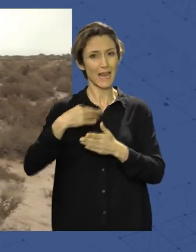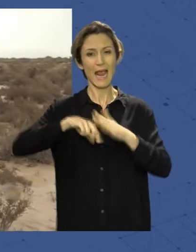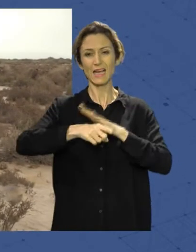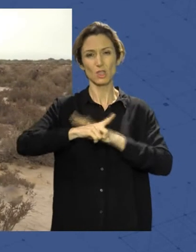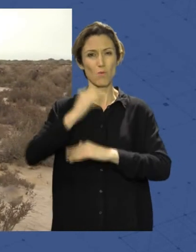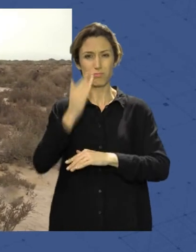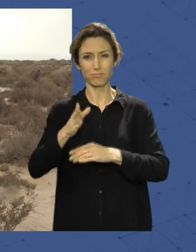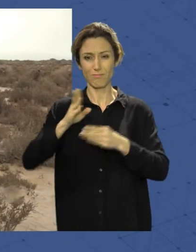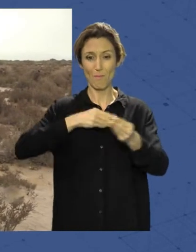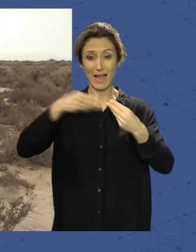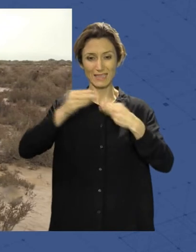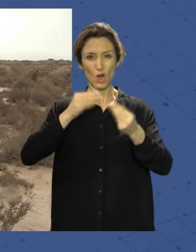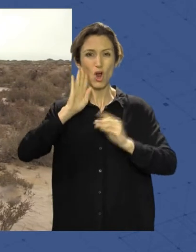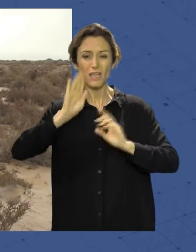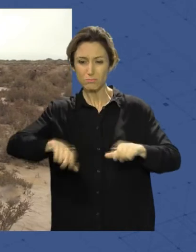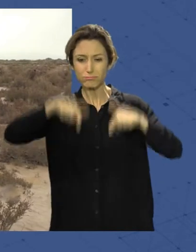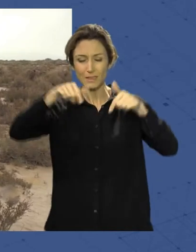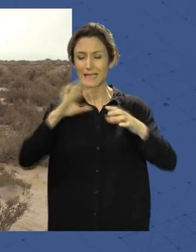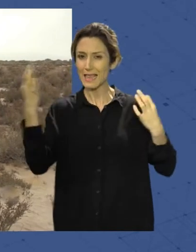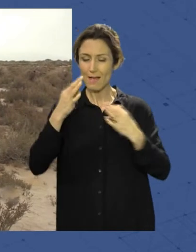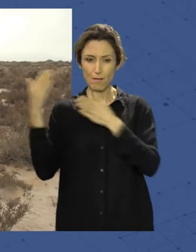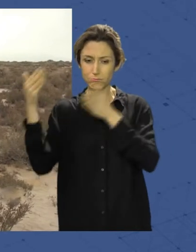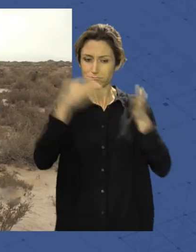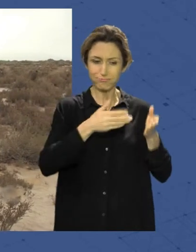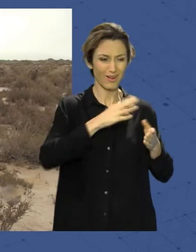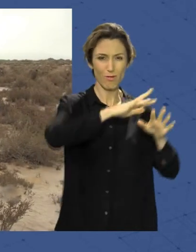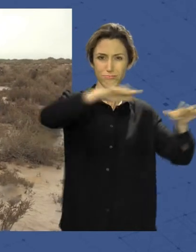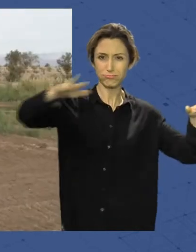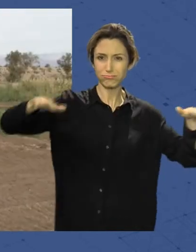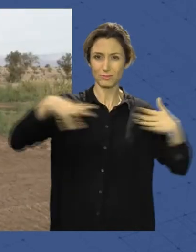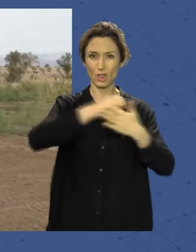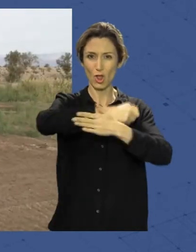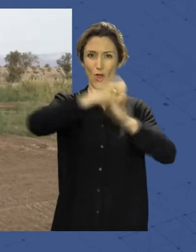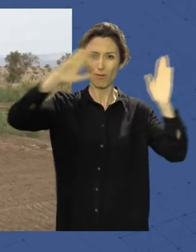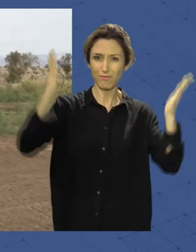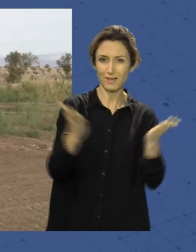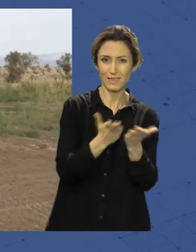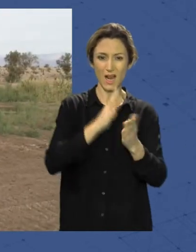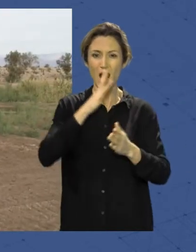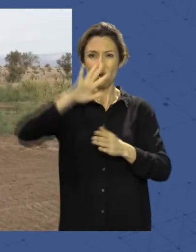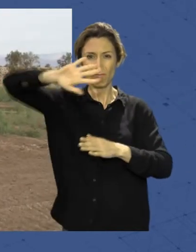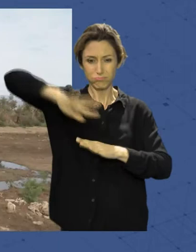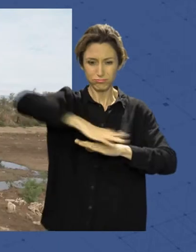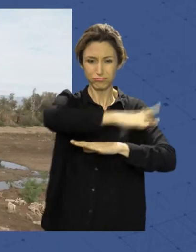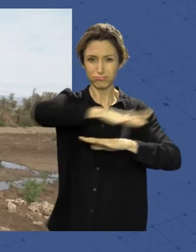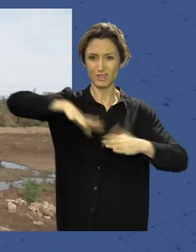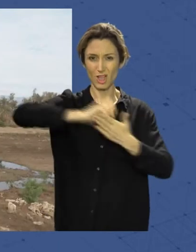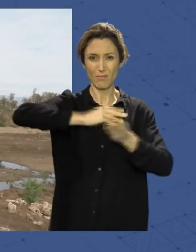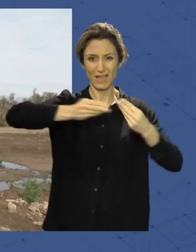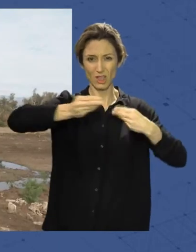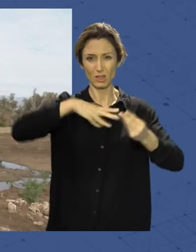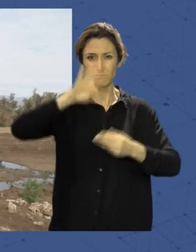los residuos de plástico, dejar de verlos en cunetas, ramblas o cauces. En breve contarán con una propia matrícula,